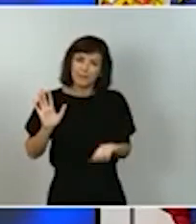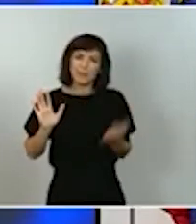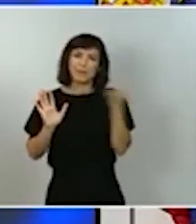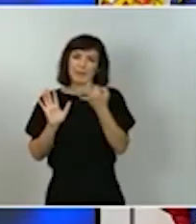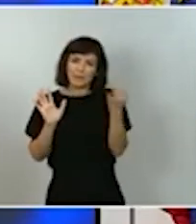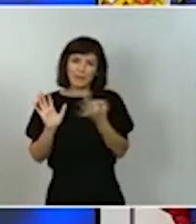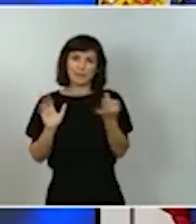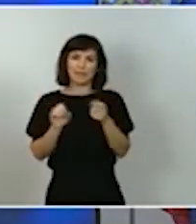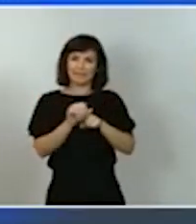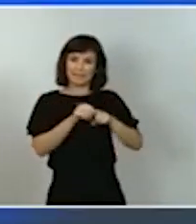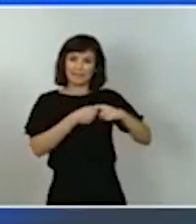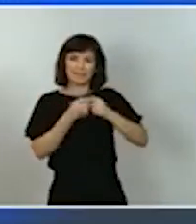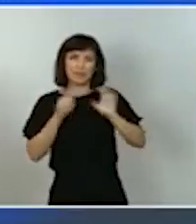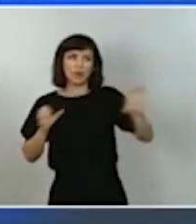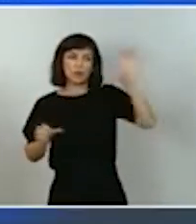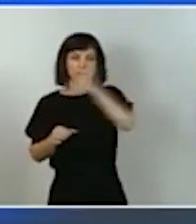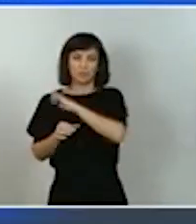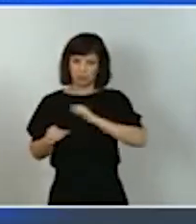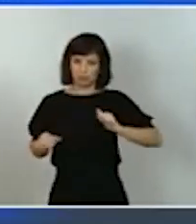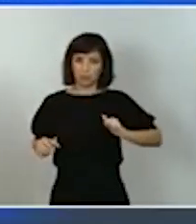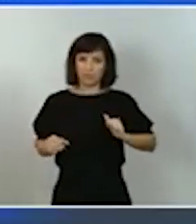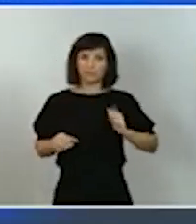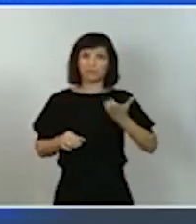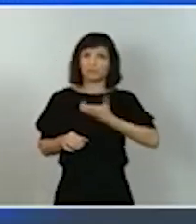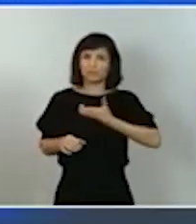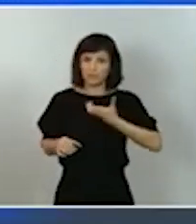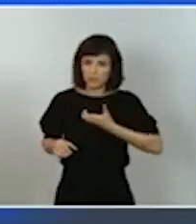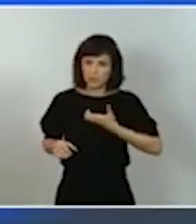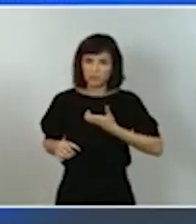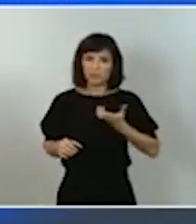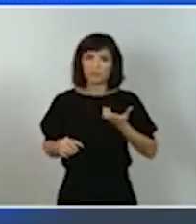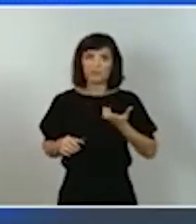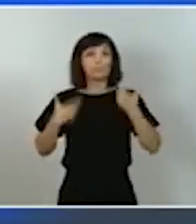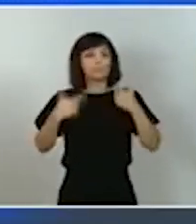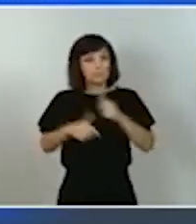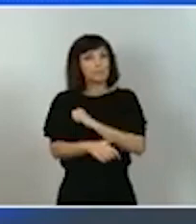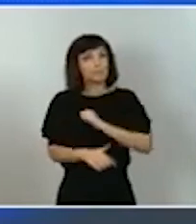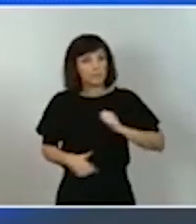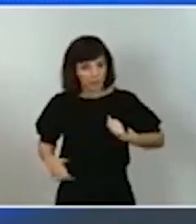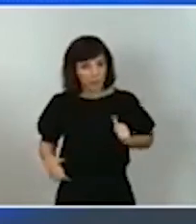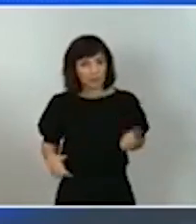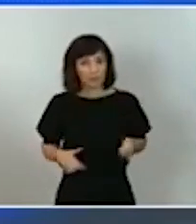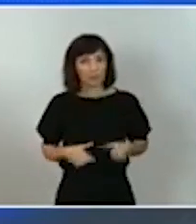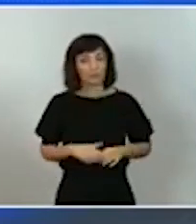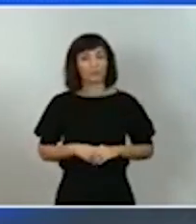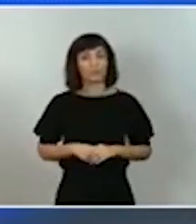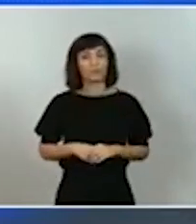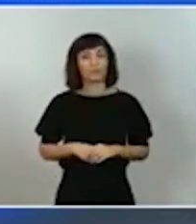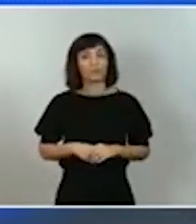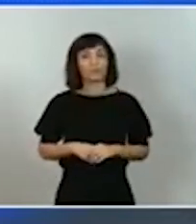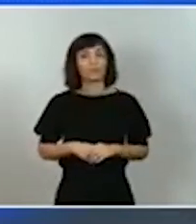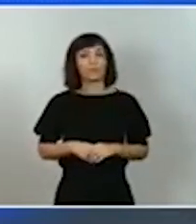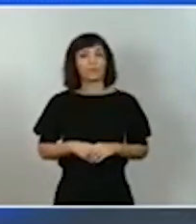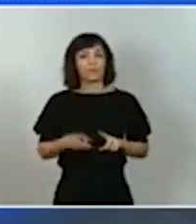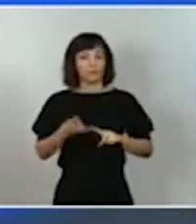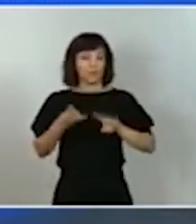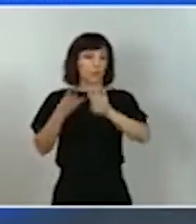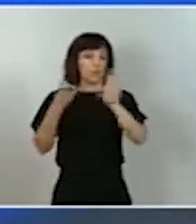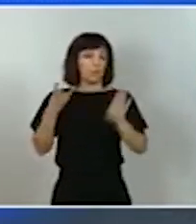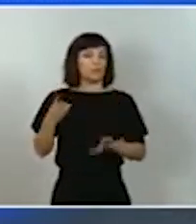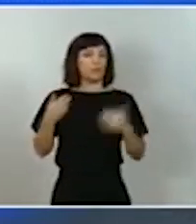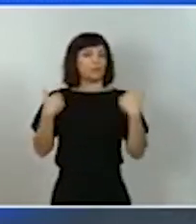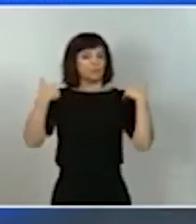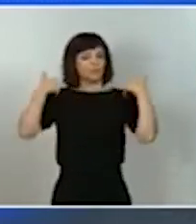de las comunidades autónomas de los municipios y también del sector privado y por último que sea responsable